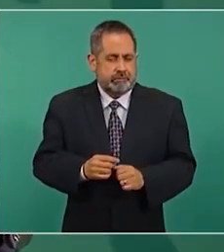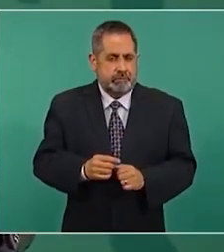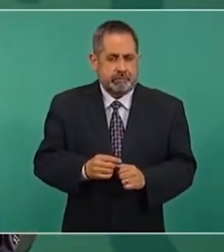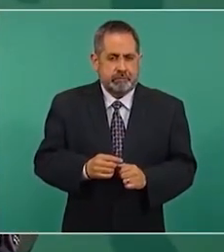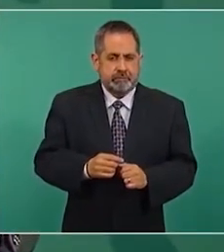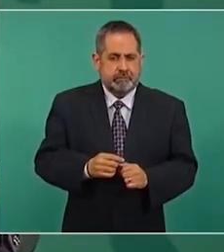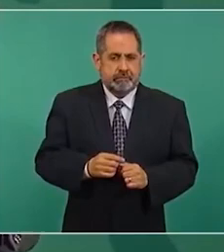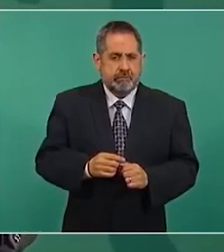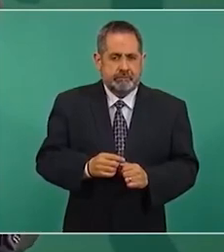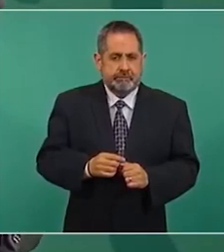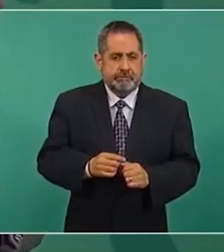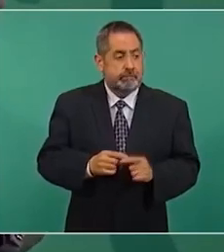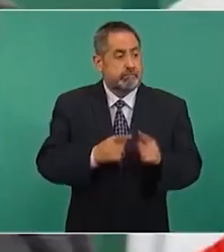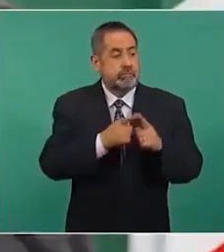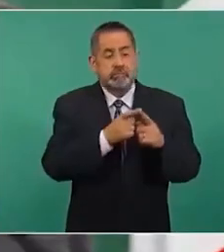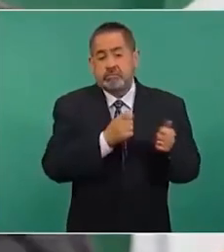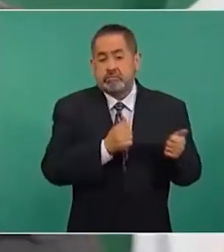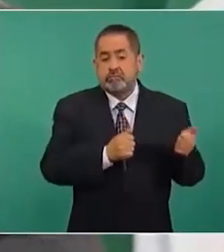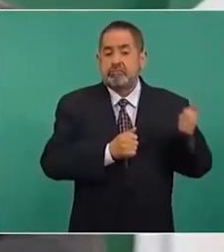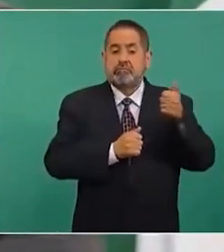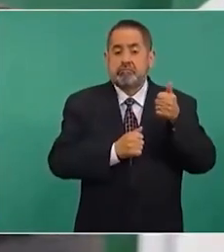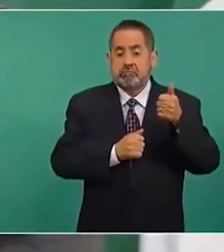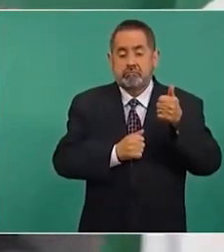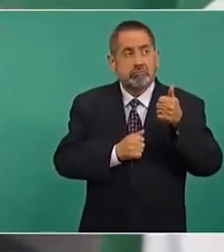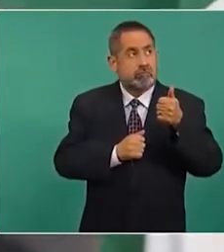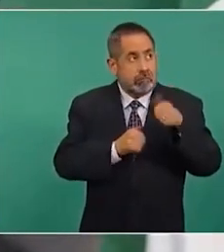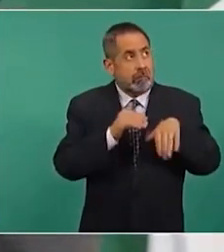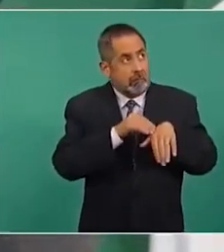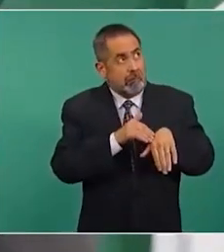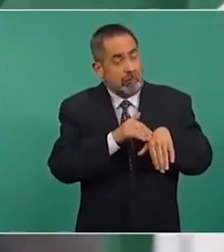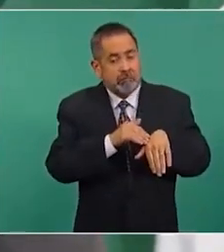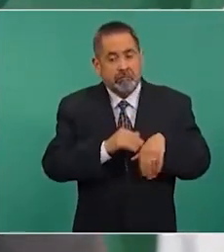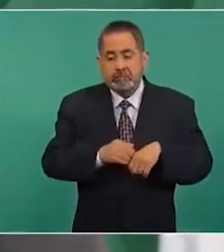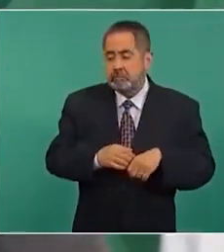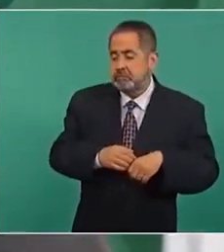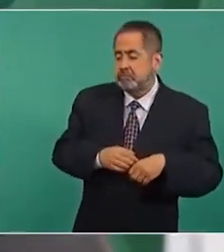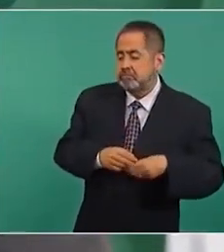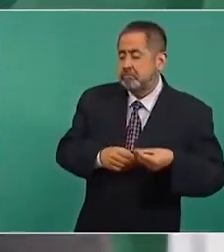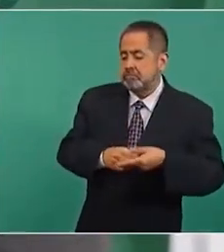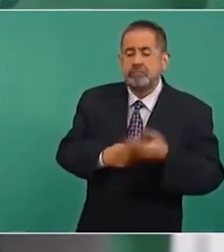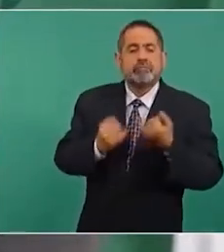el de arriba como era antes